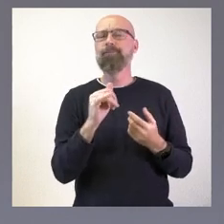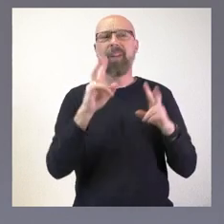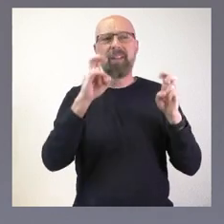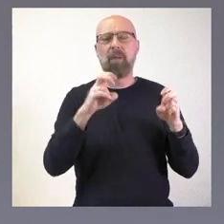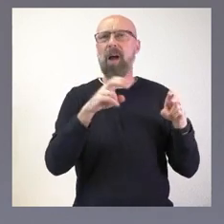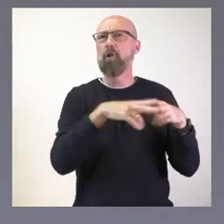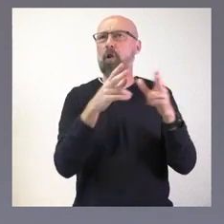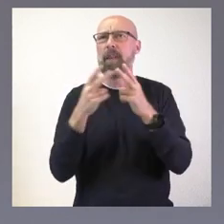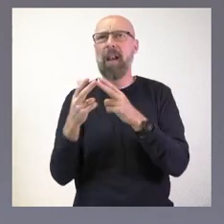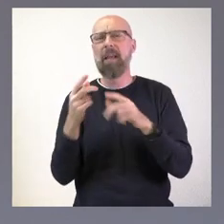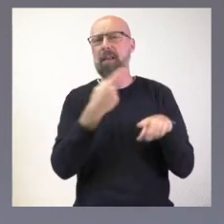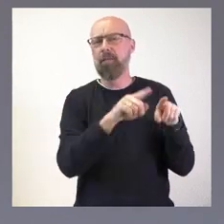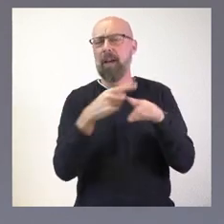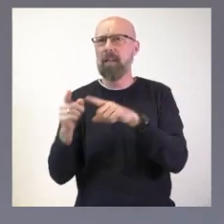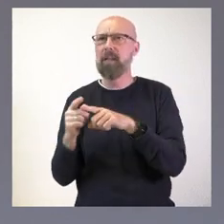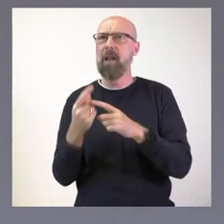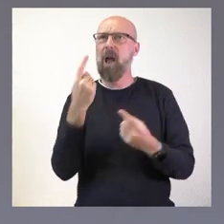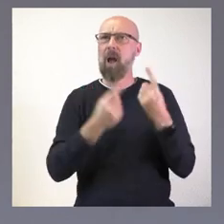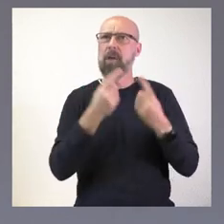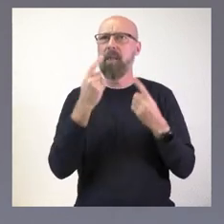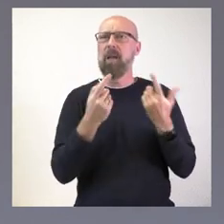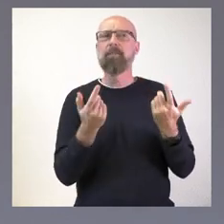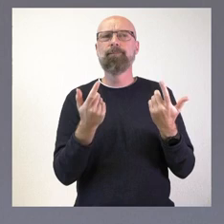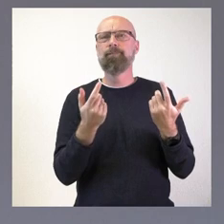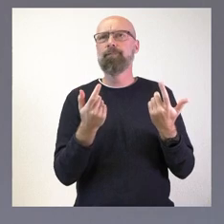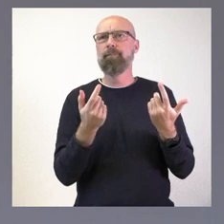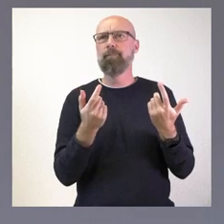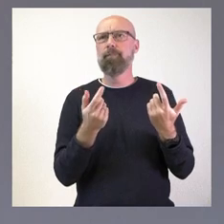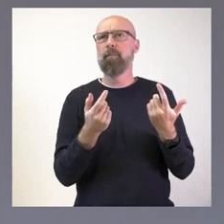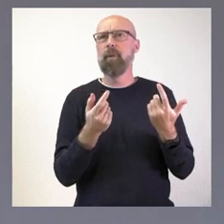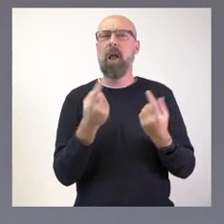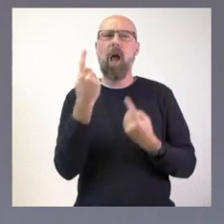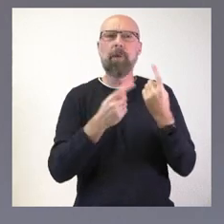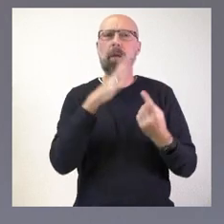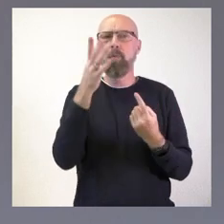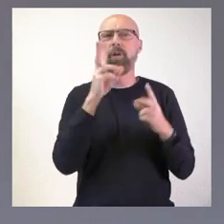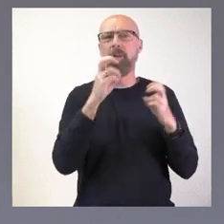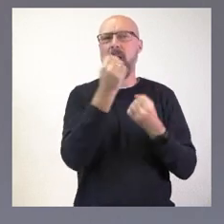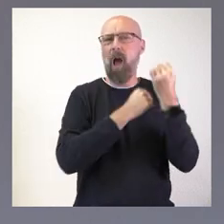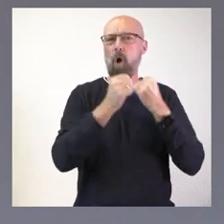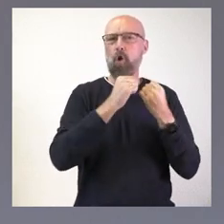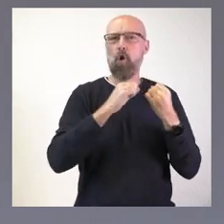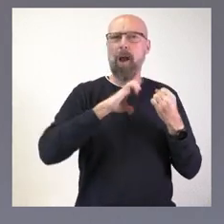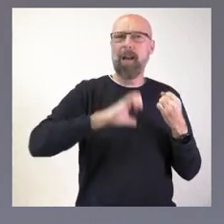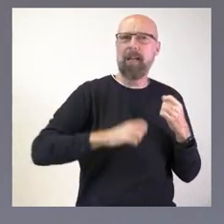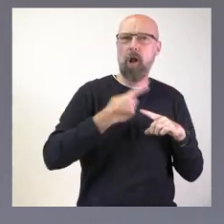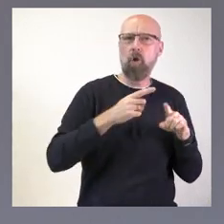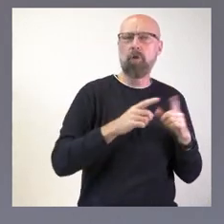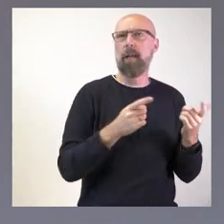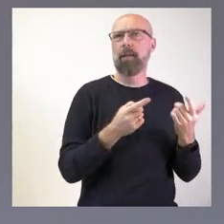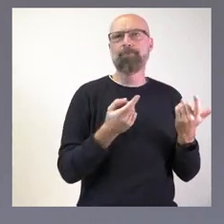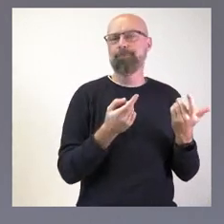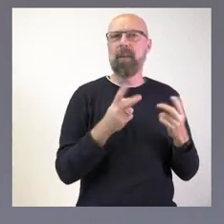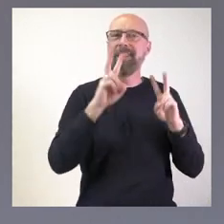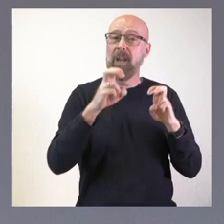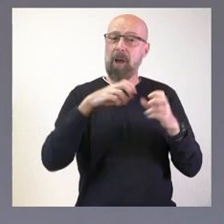distintas. Se ha denegado en muchas ocasiones, precisamente por un tema de ahorro energético. Y sobre el tema de la violencia contra las